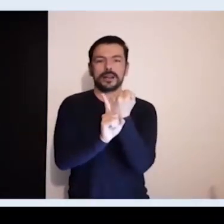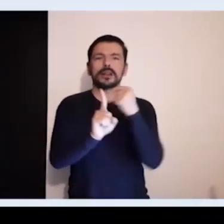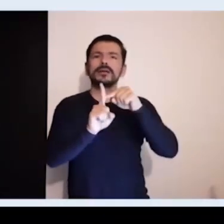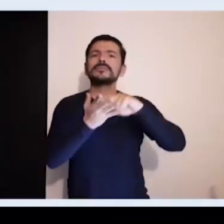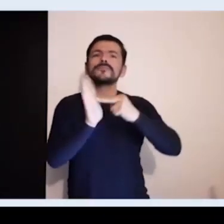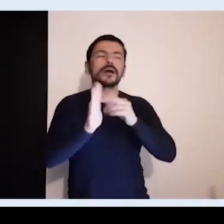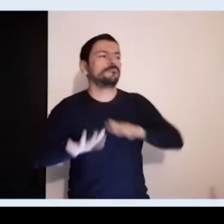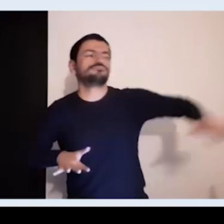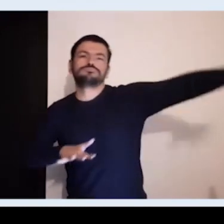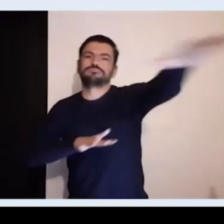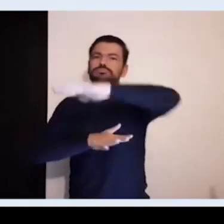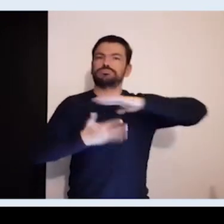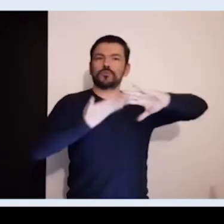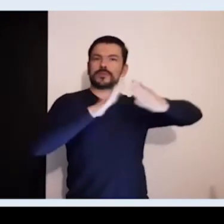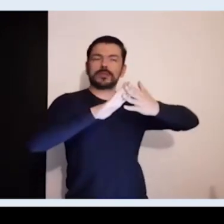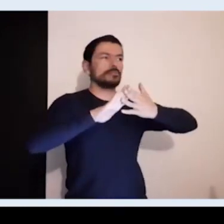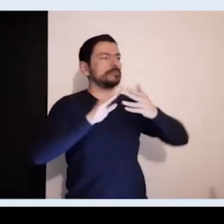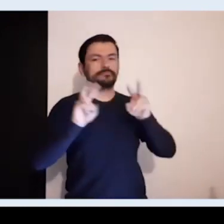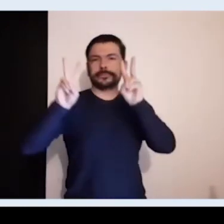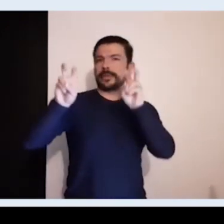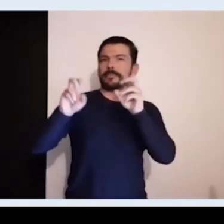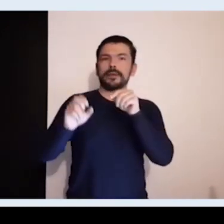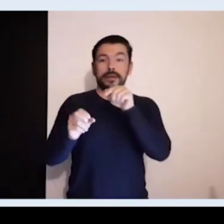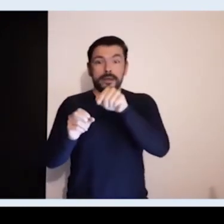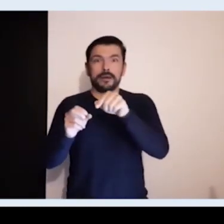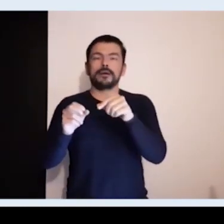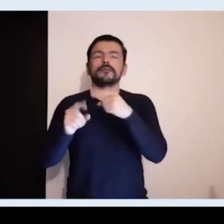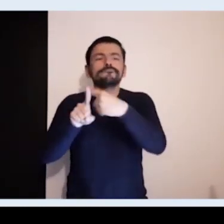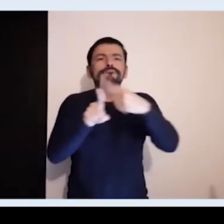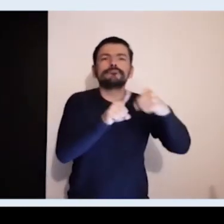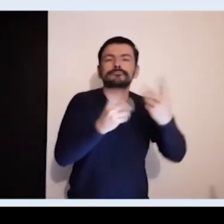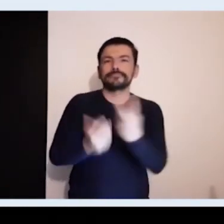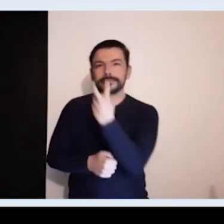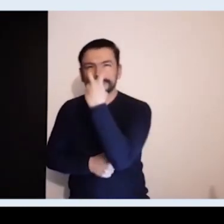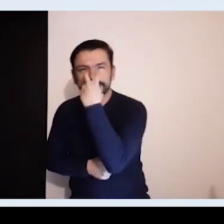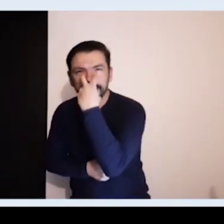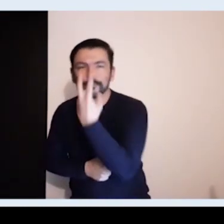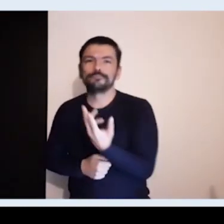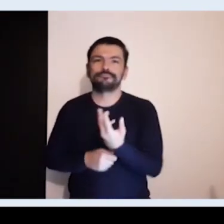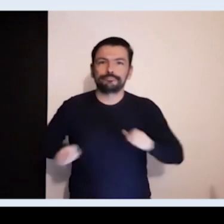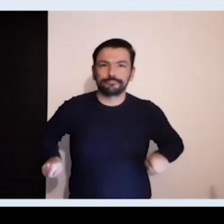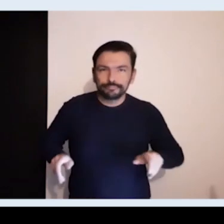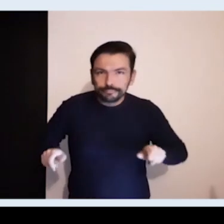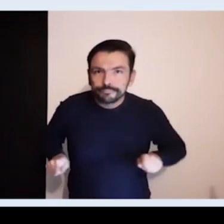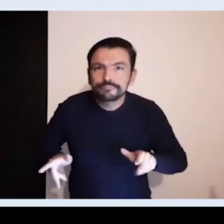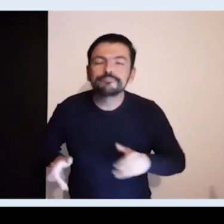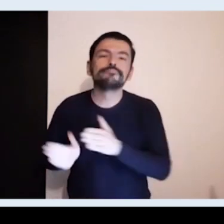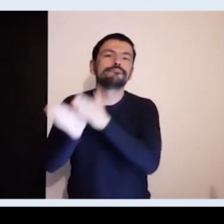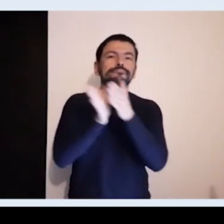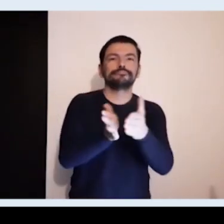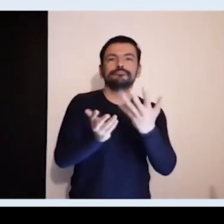la sociedad civil, a través de la participación de representantes de las diferentes discapacidades. Personas con discapacidad visual,